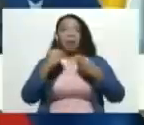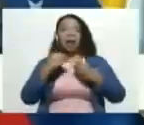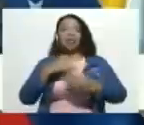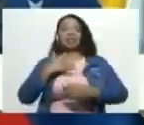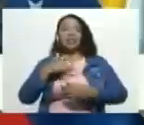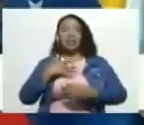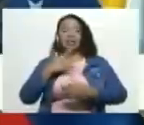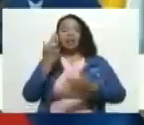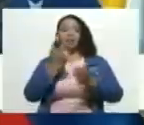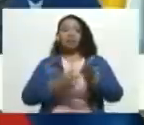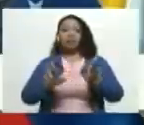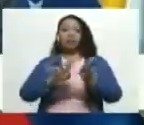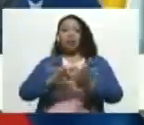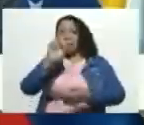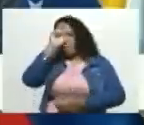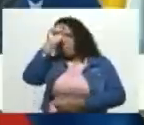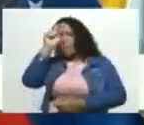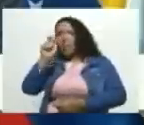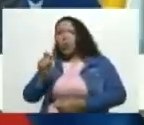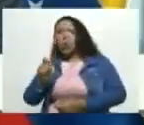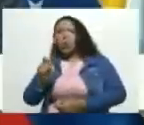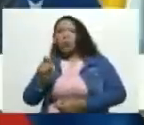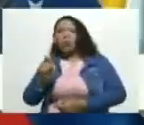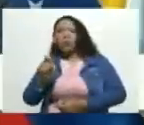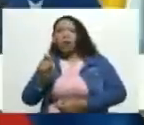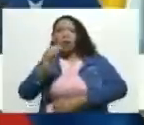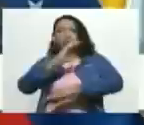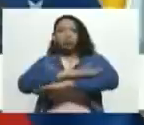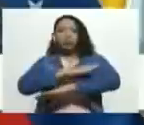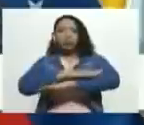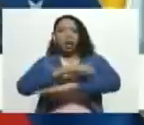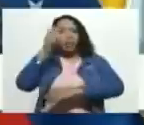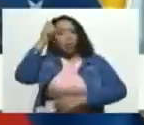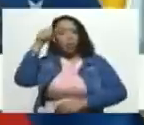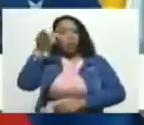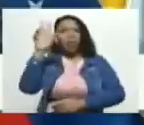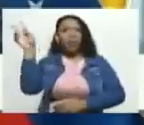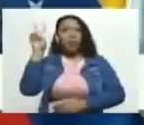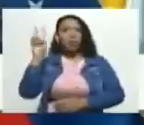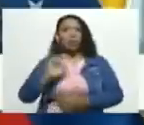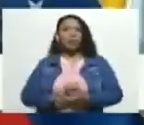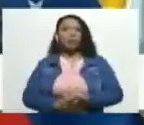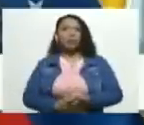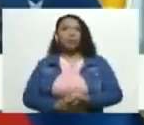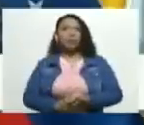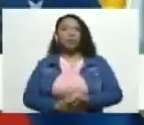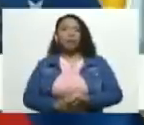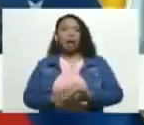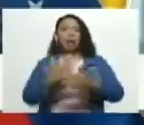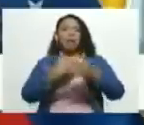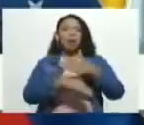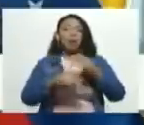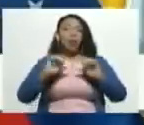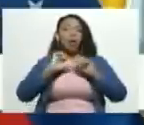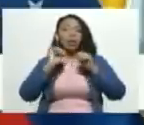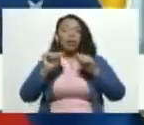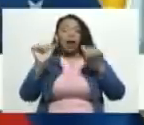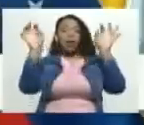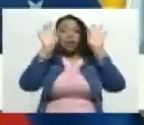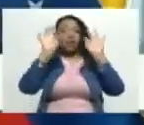reivindicado a través de nuestra actuación el pueblo de Venezuela vamos a iniciar fases